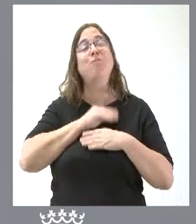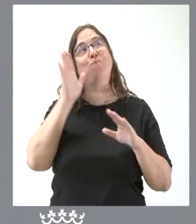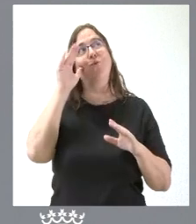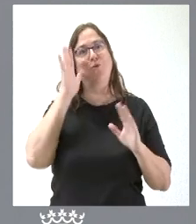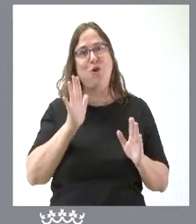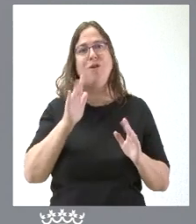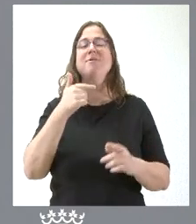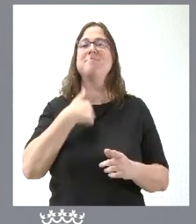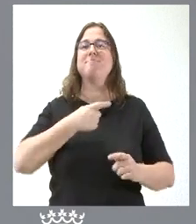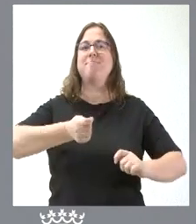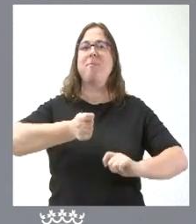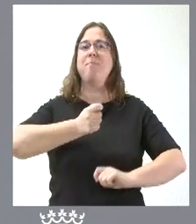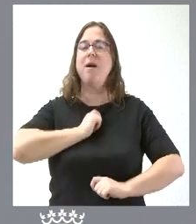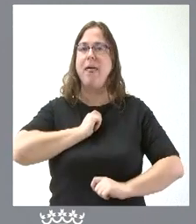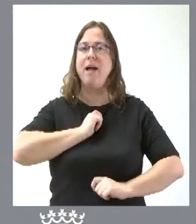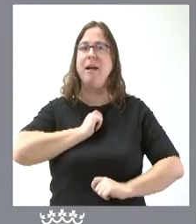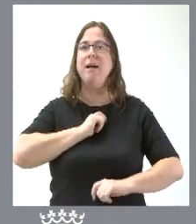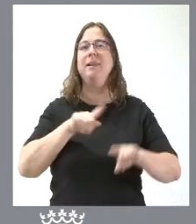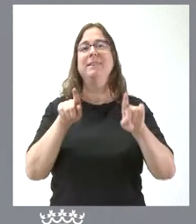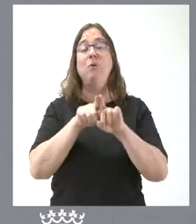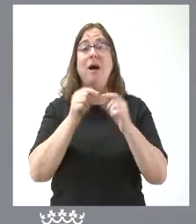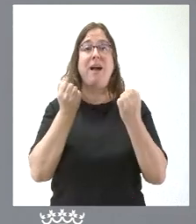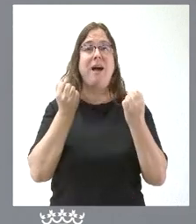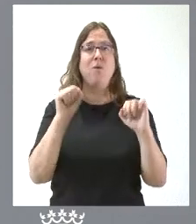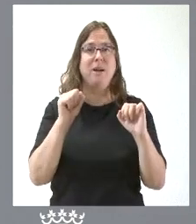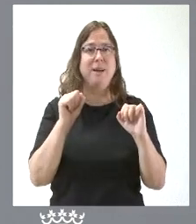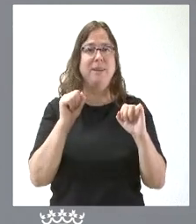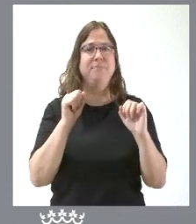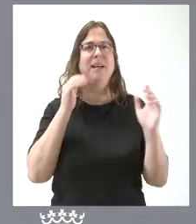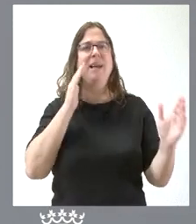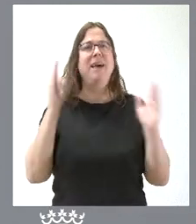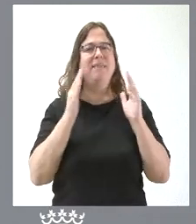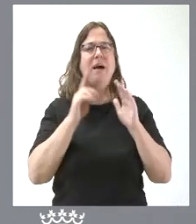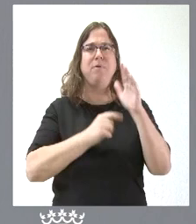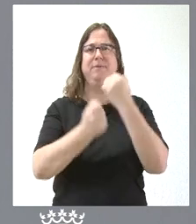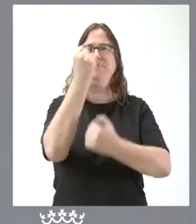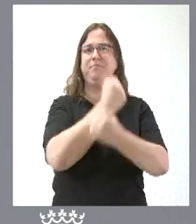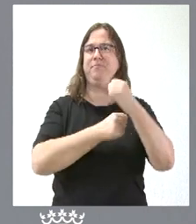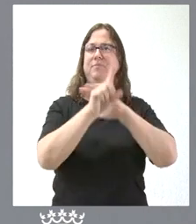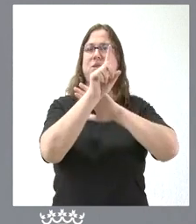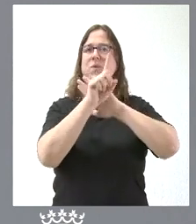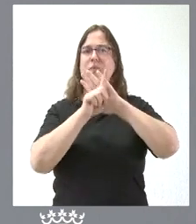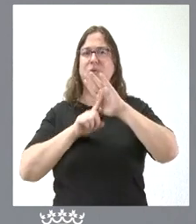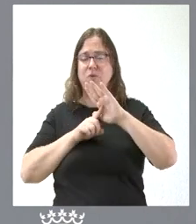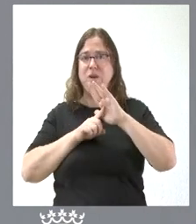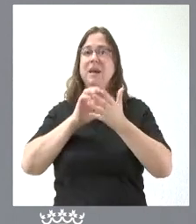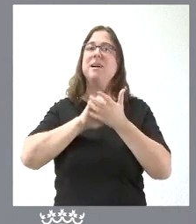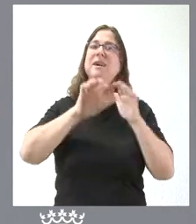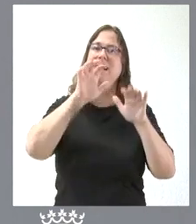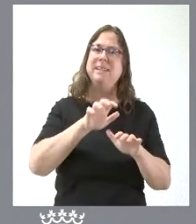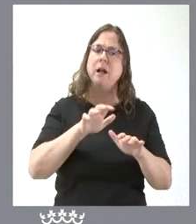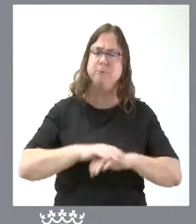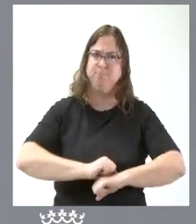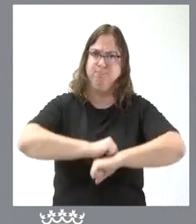nos permite percibir que a pesar de la etapa de desaceleración que vivimos en el conjunto nacional, Castilla y León tiene bases